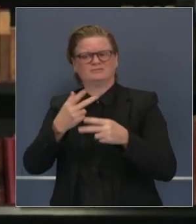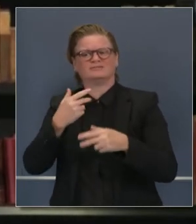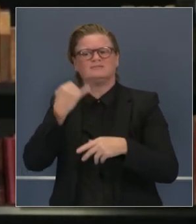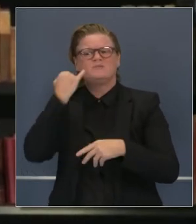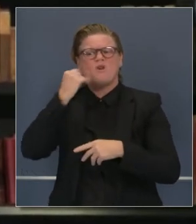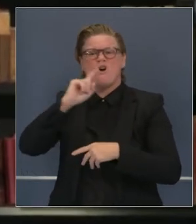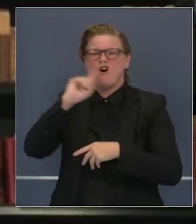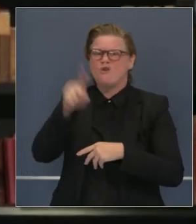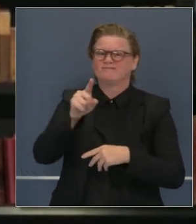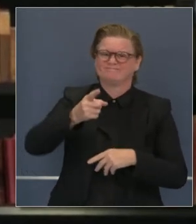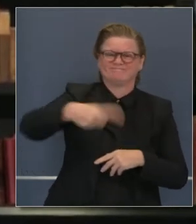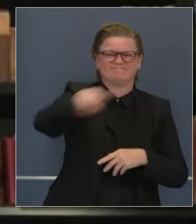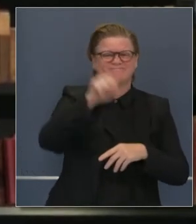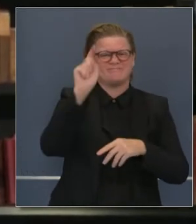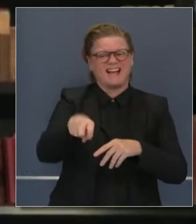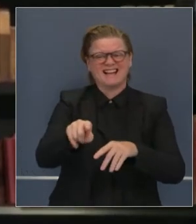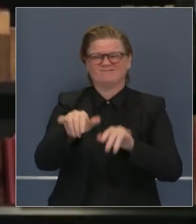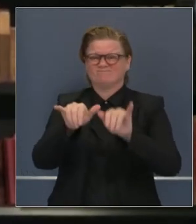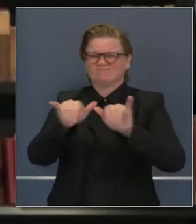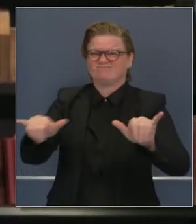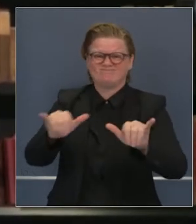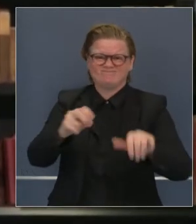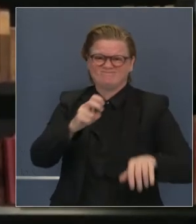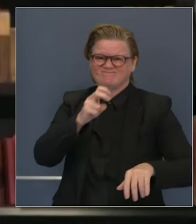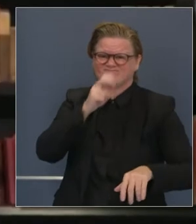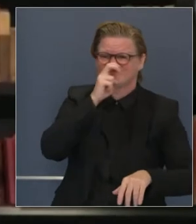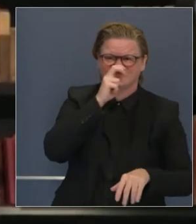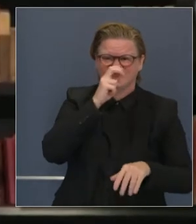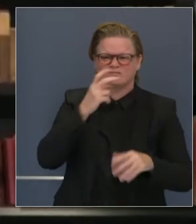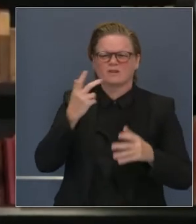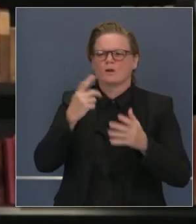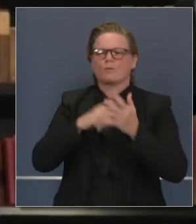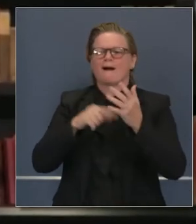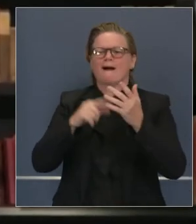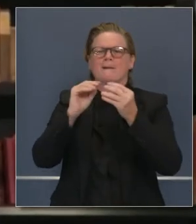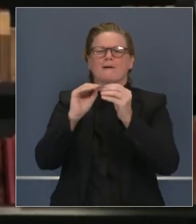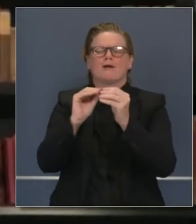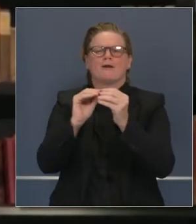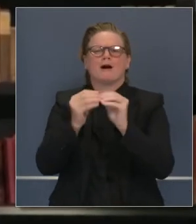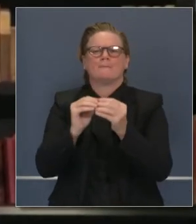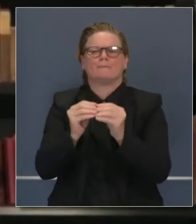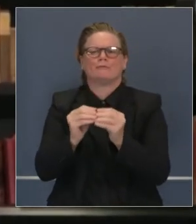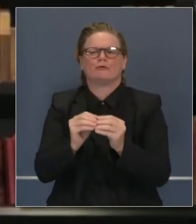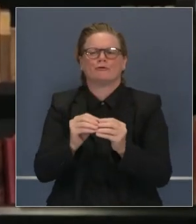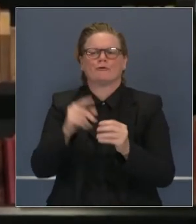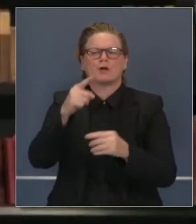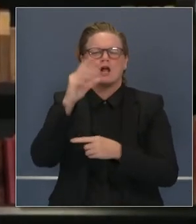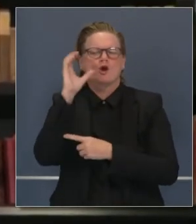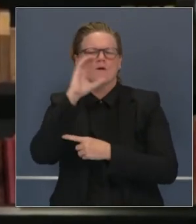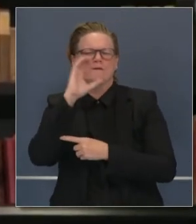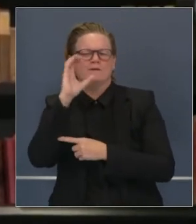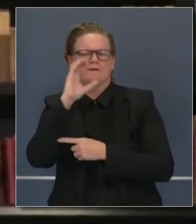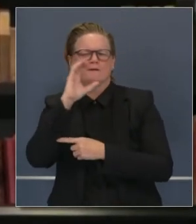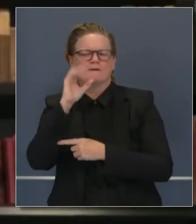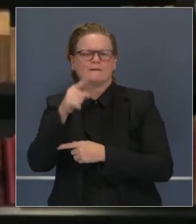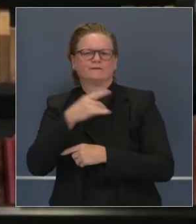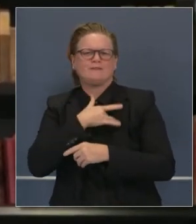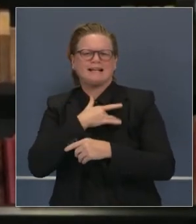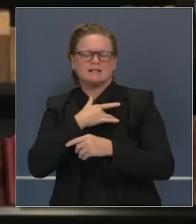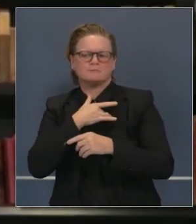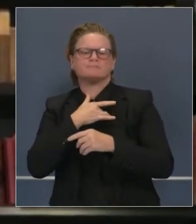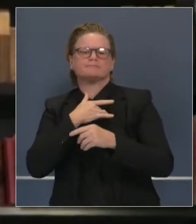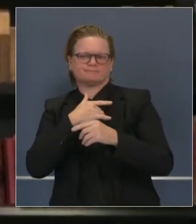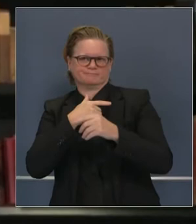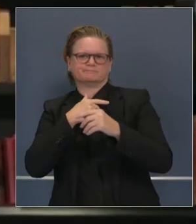publicaciones, el Daily Telegraph, quizá haya más órdenes de permanecer en casa. ¿Cuándo es que va a tener usted esas órdenes ya